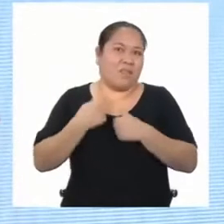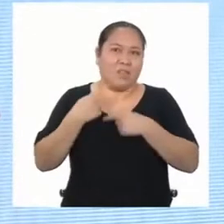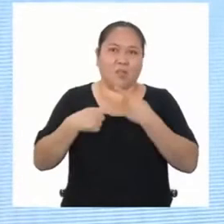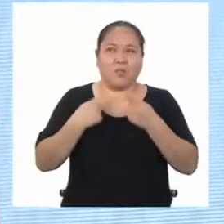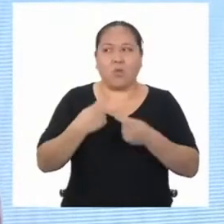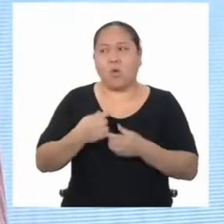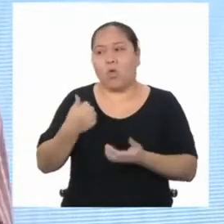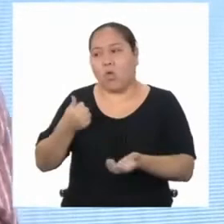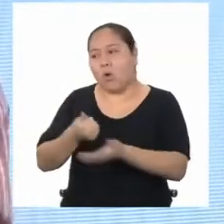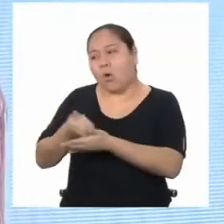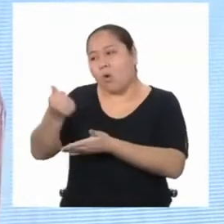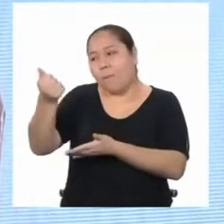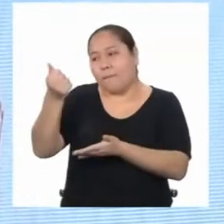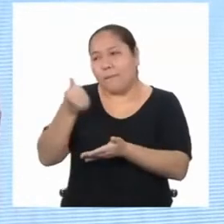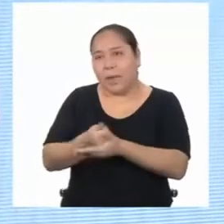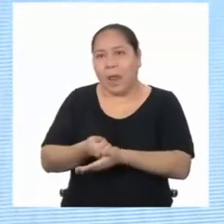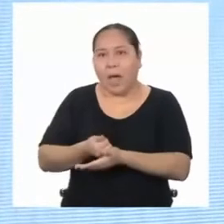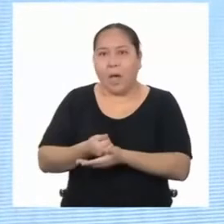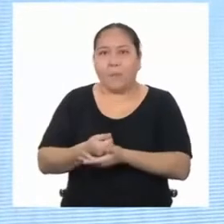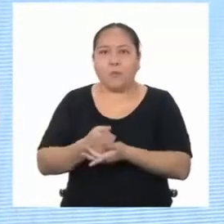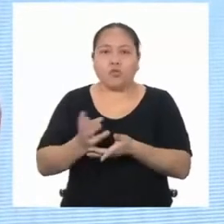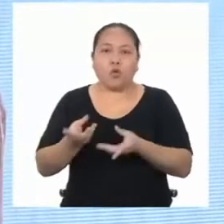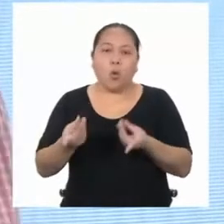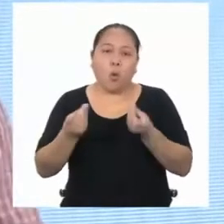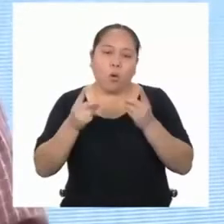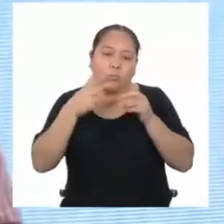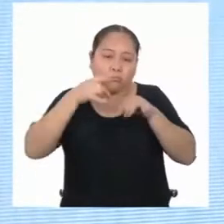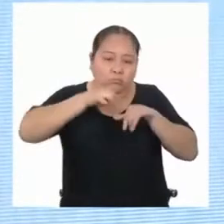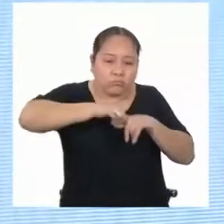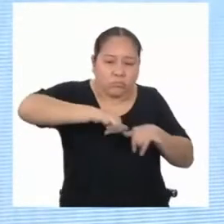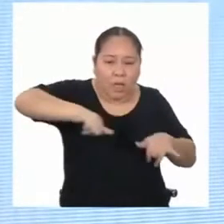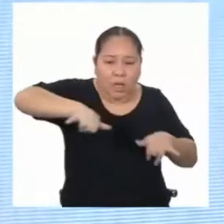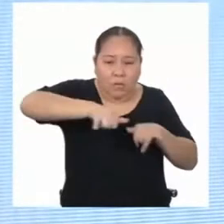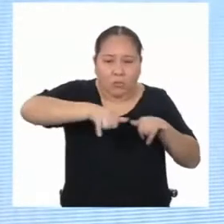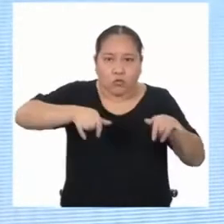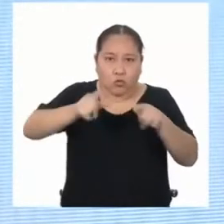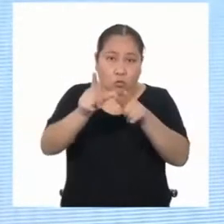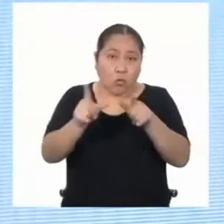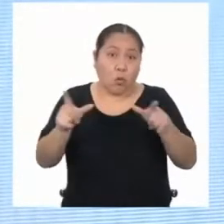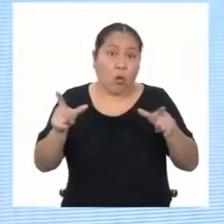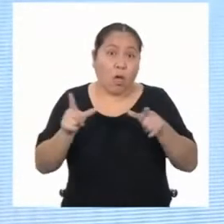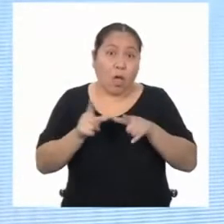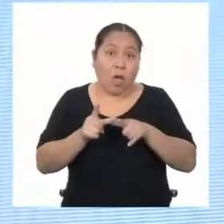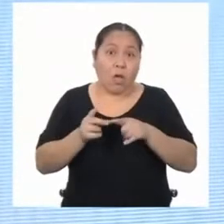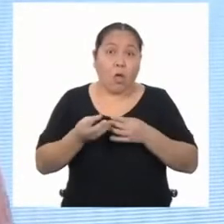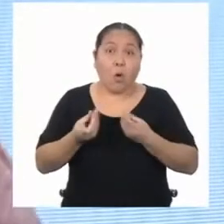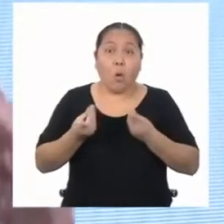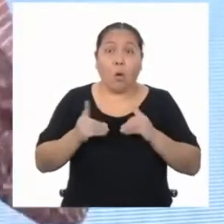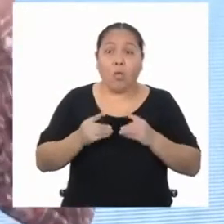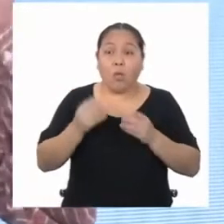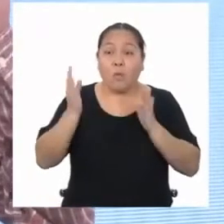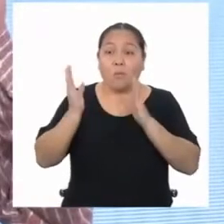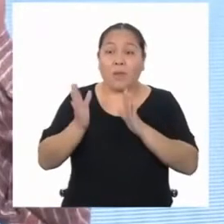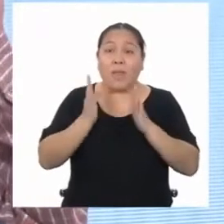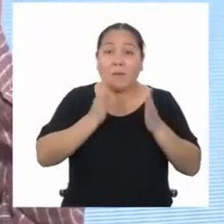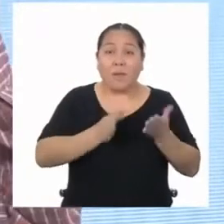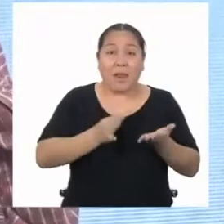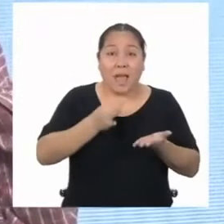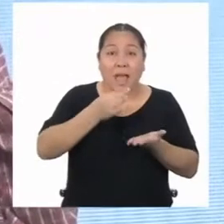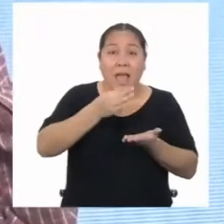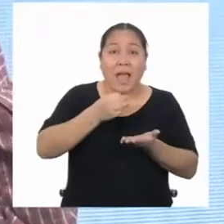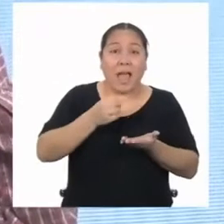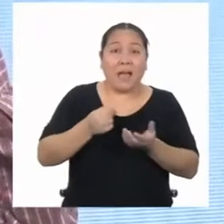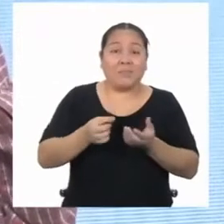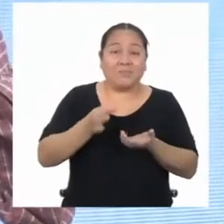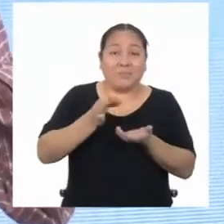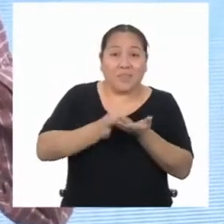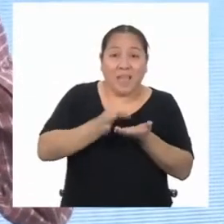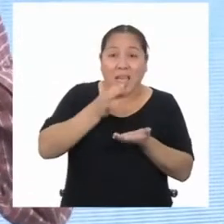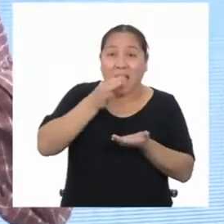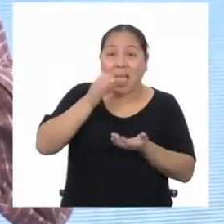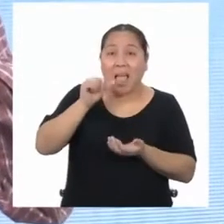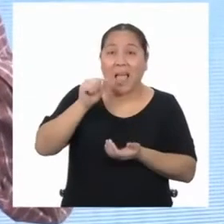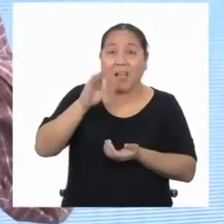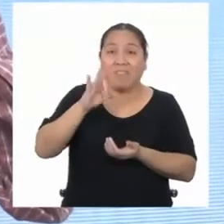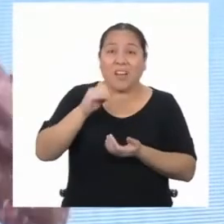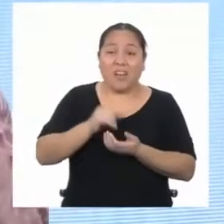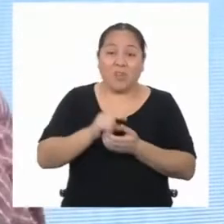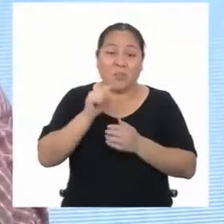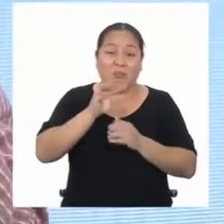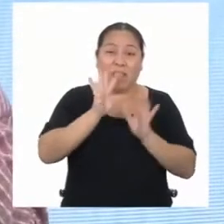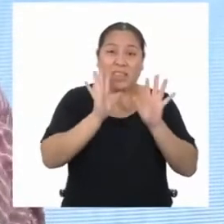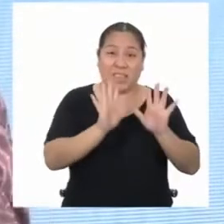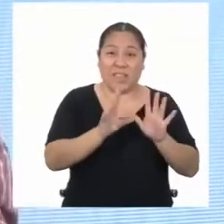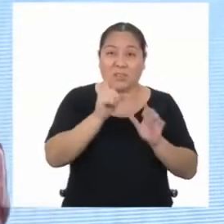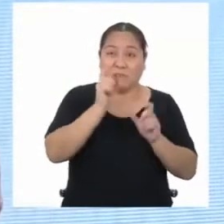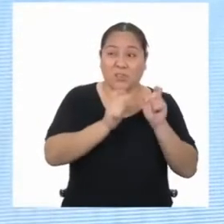compramos algo, cuando medimos un espacio, cuando queremos hacer alfajores para 10 personas, pero nuestra receta es